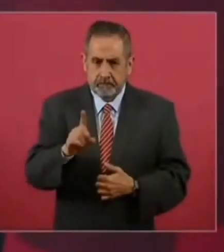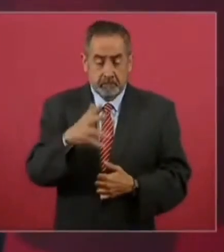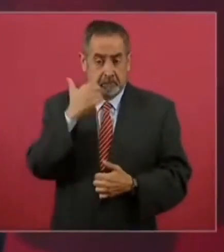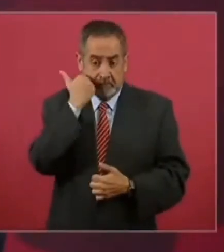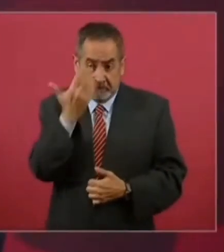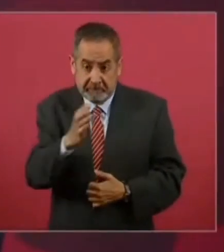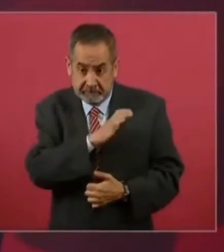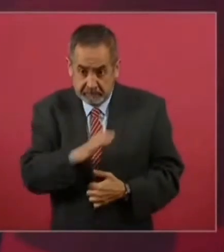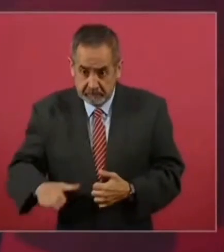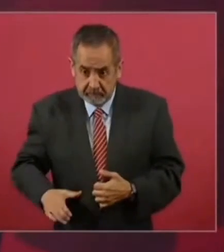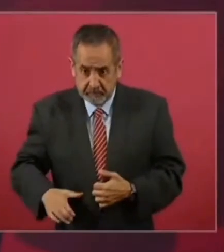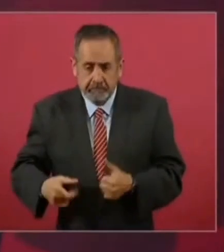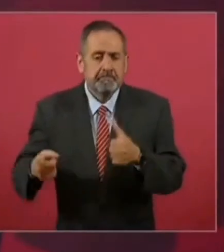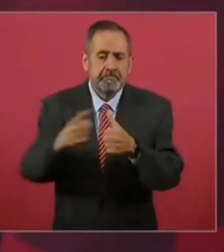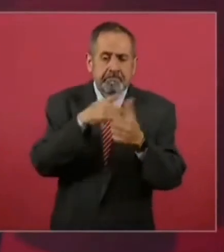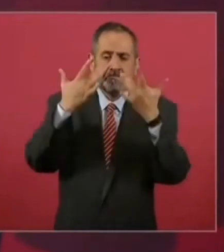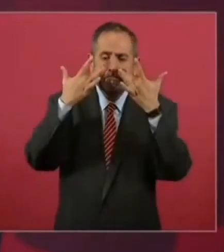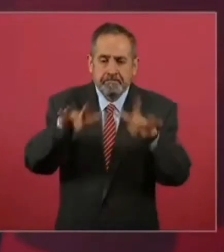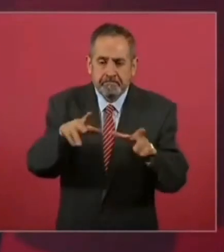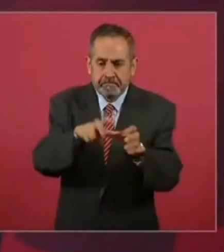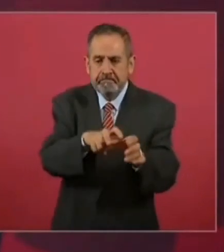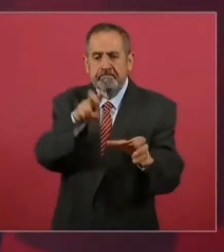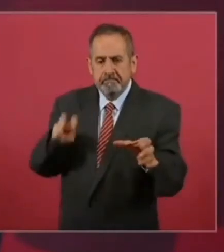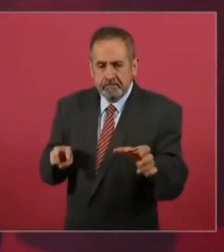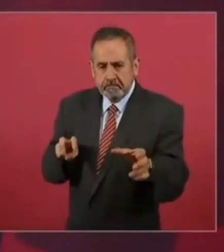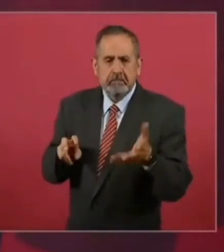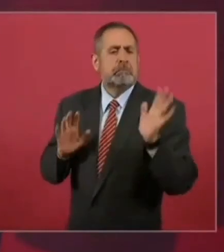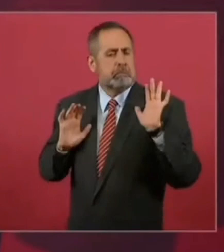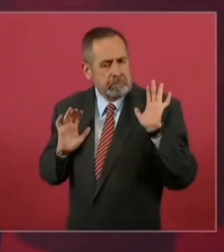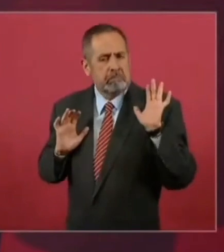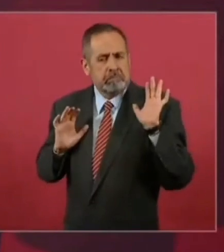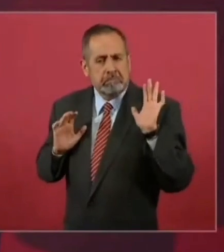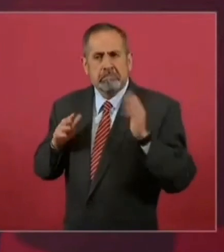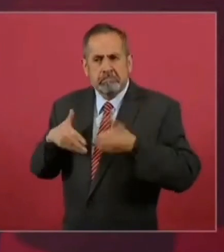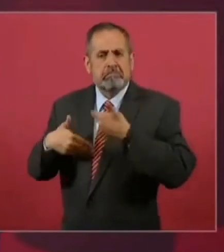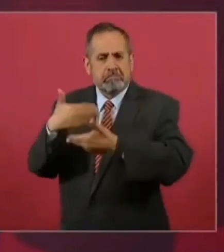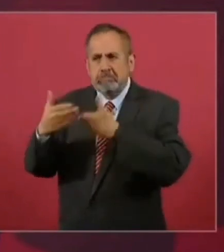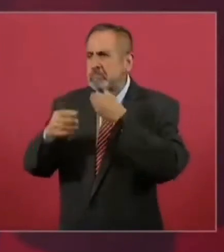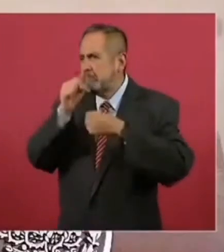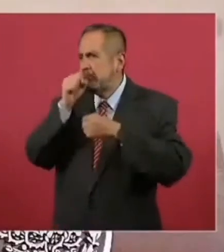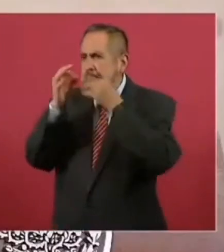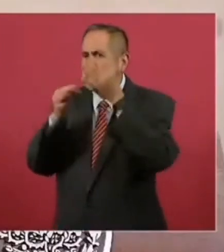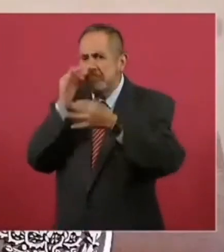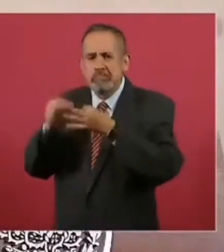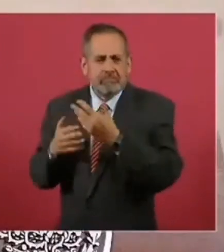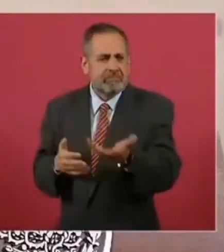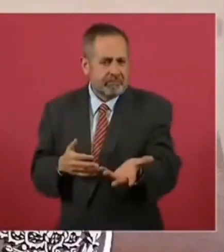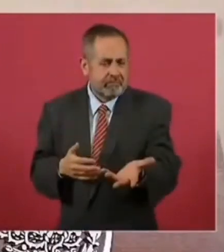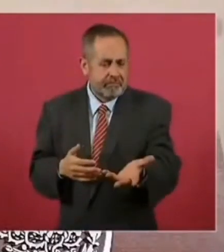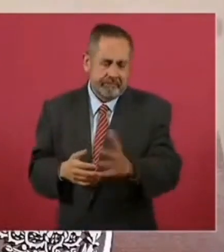que renuncie a su cargo. Así. Y eso que